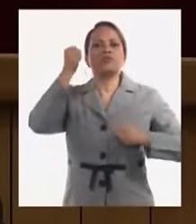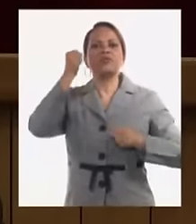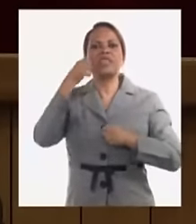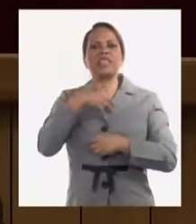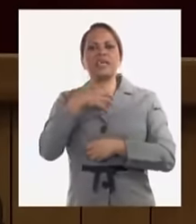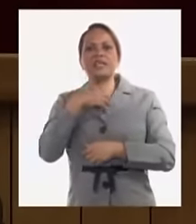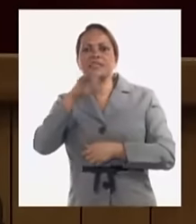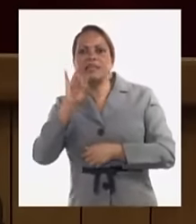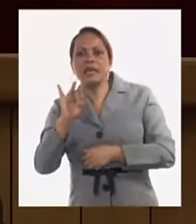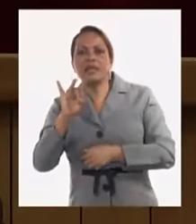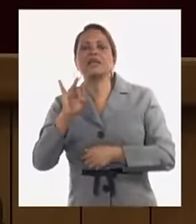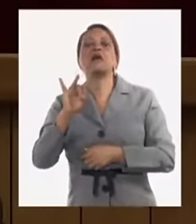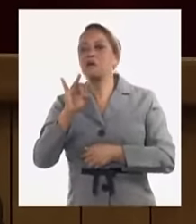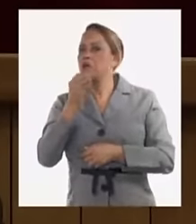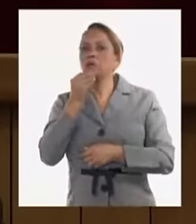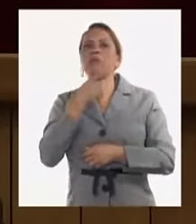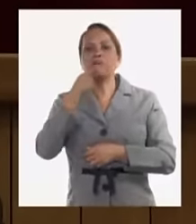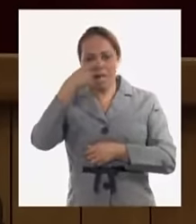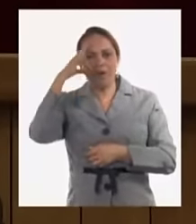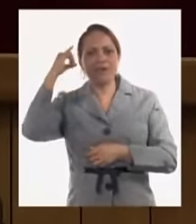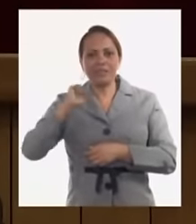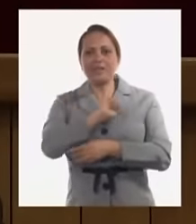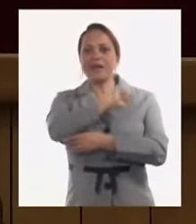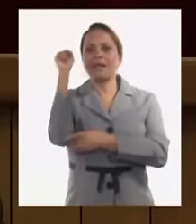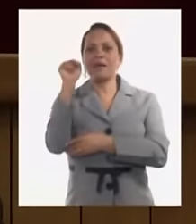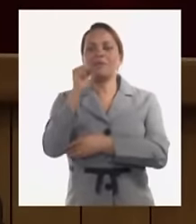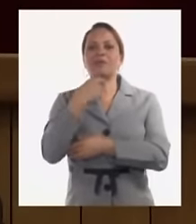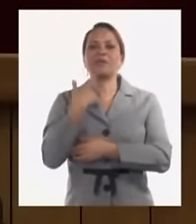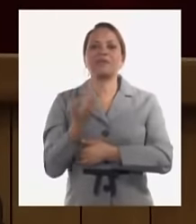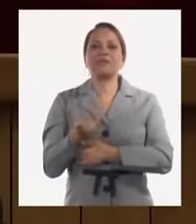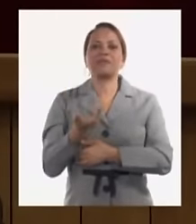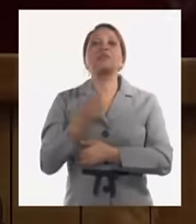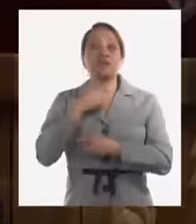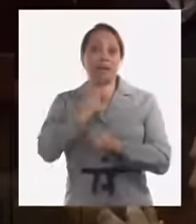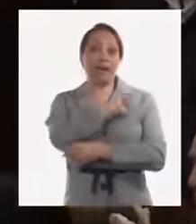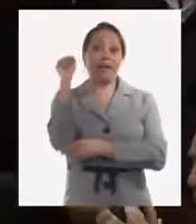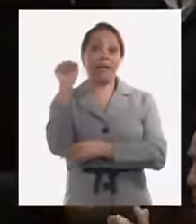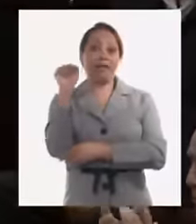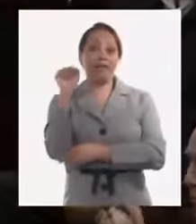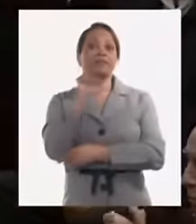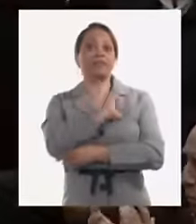ahí dijo Fidel ahora sí ganamos la guerra y la ganaron y la ganaron